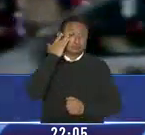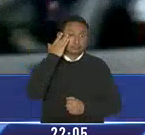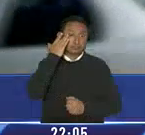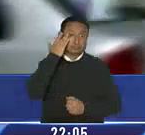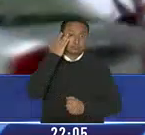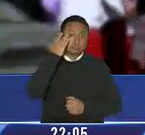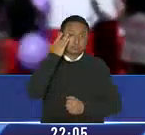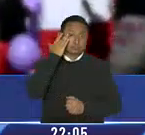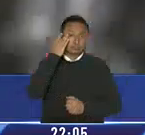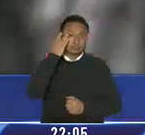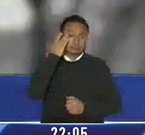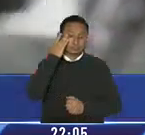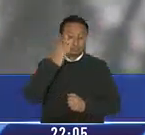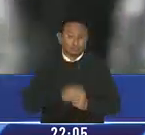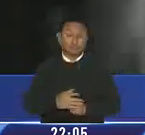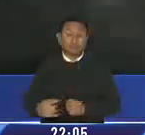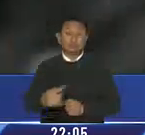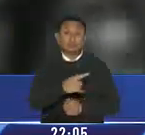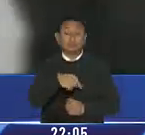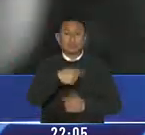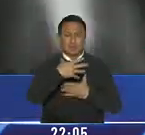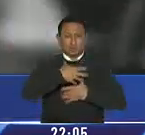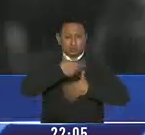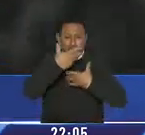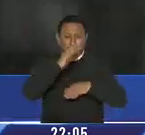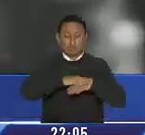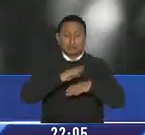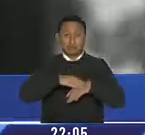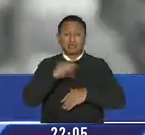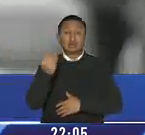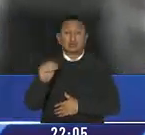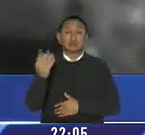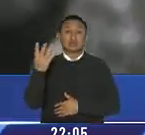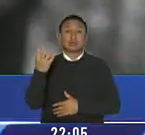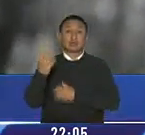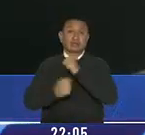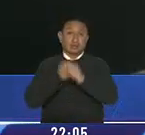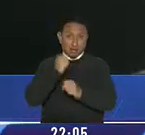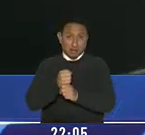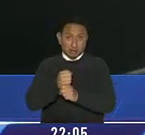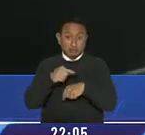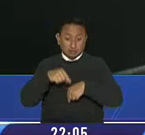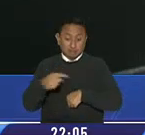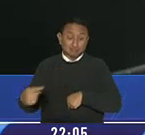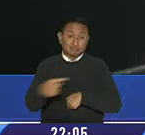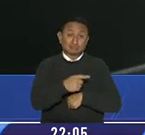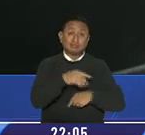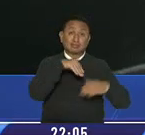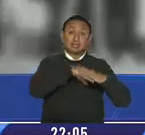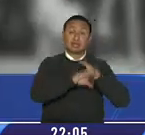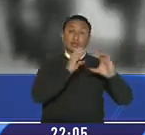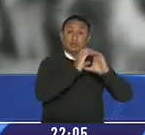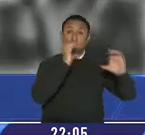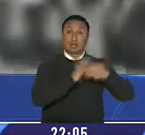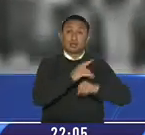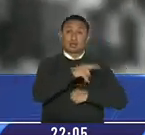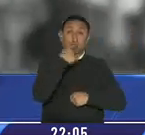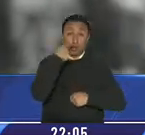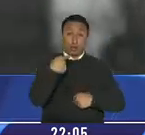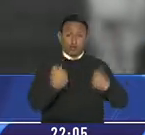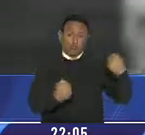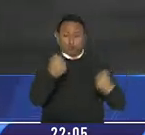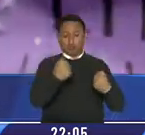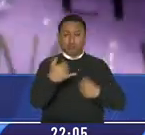Existe indignación por el caso de presunta violación a una menor de 14 años, quien habría sido agredida por el conductor de un bus